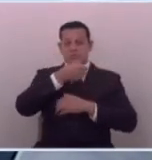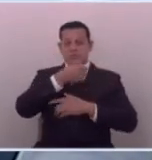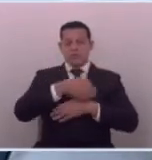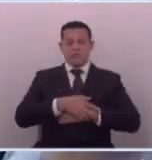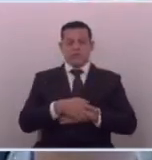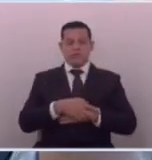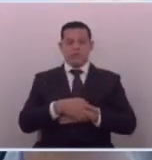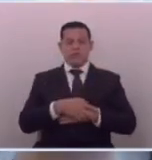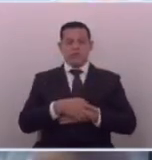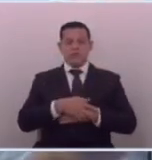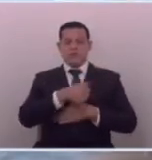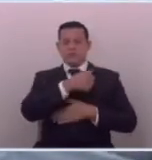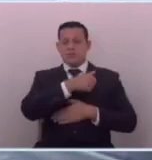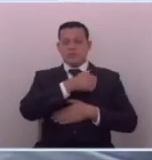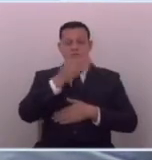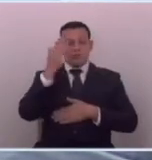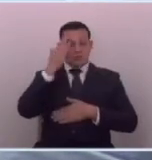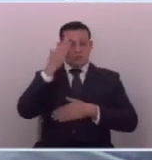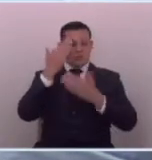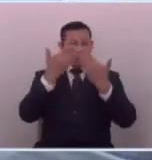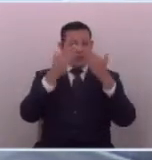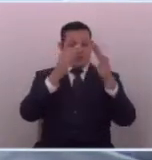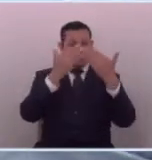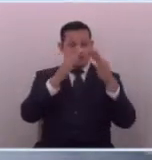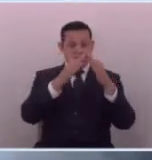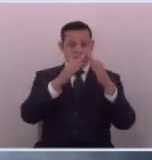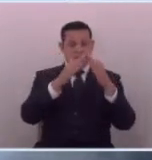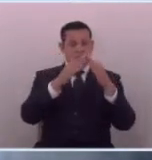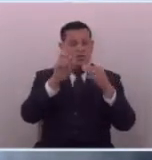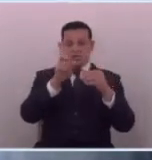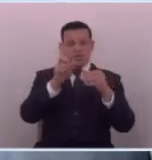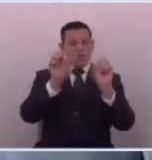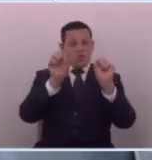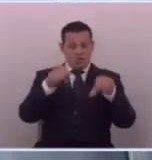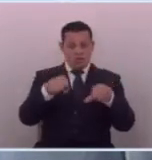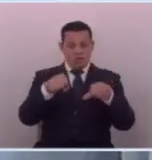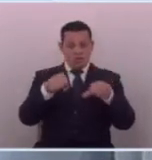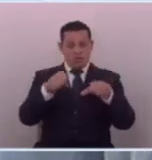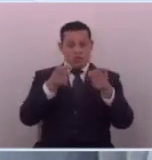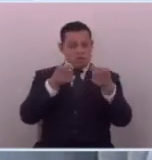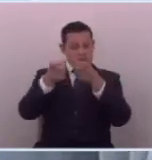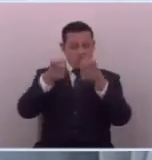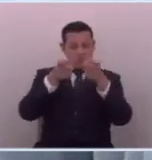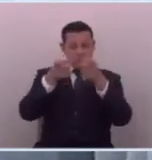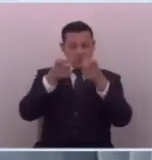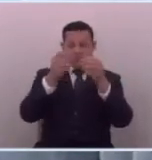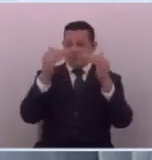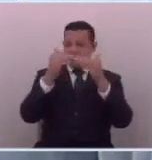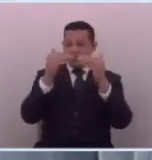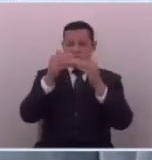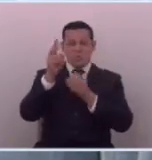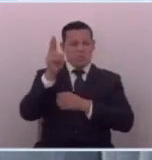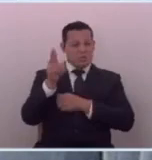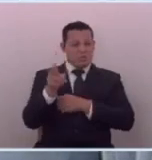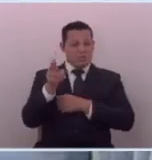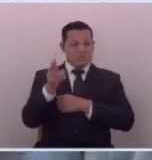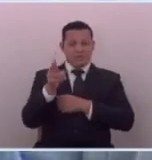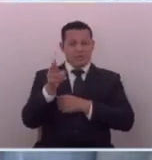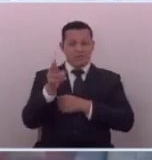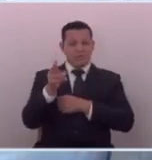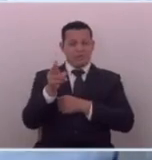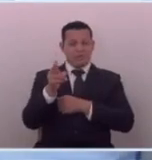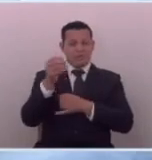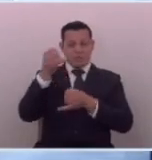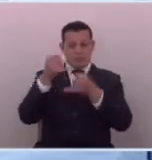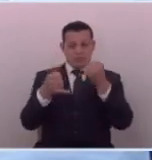entonces hay que saber diferenciar eso colegas porque no se puede hacer un manejo discrecional y miren